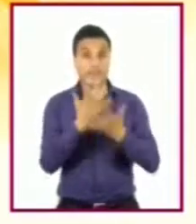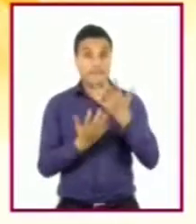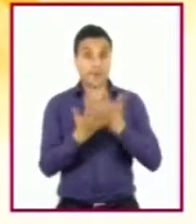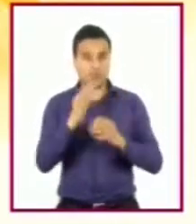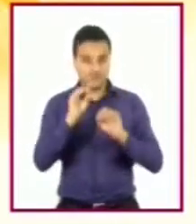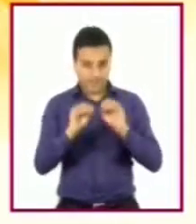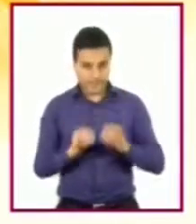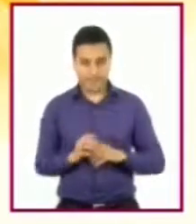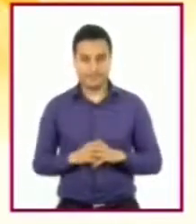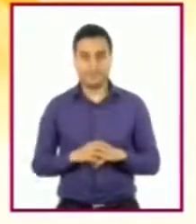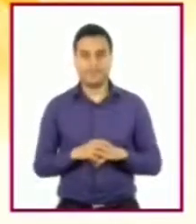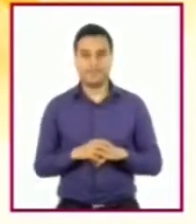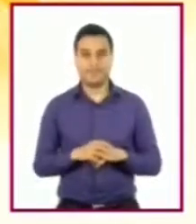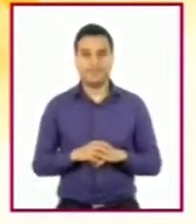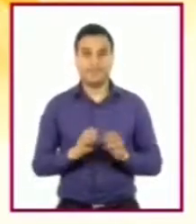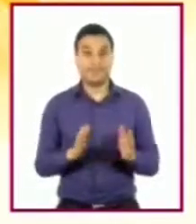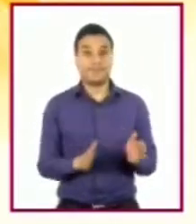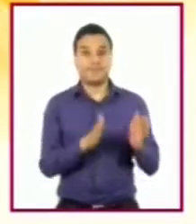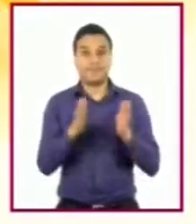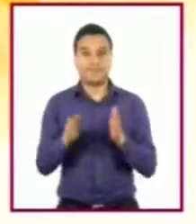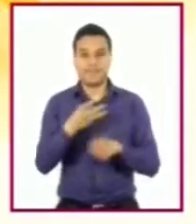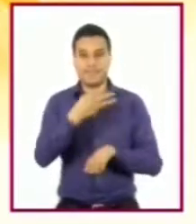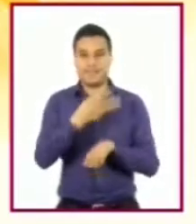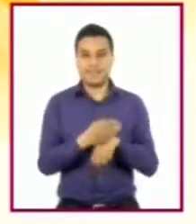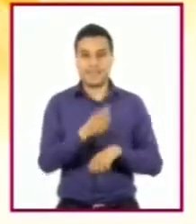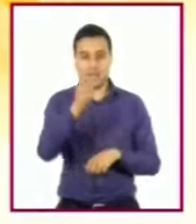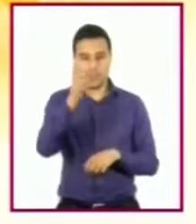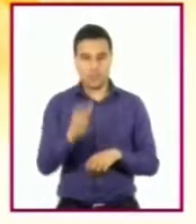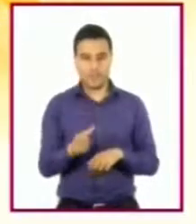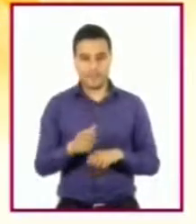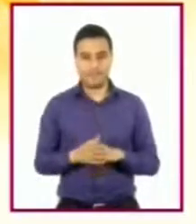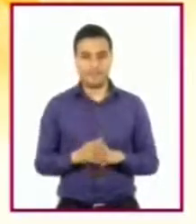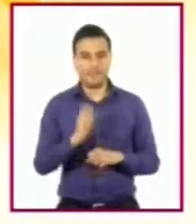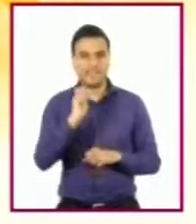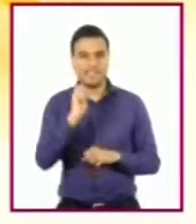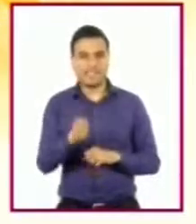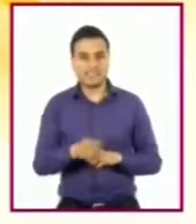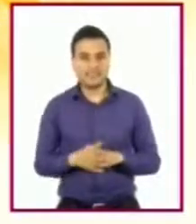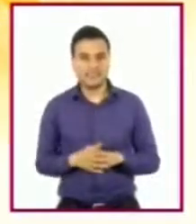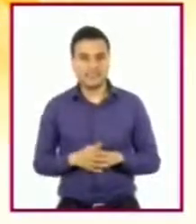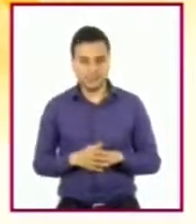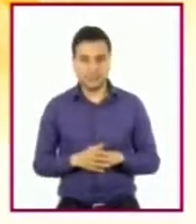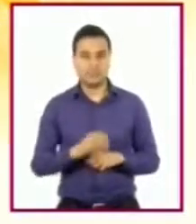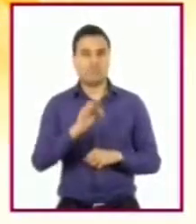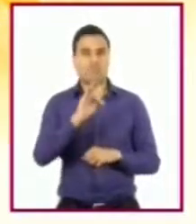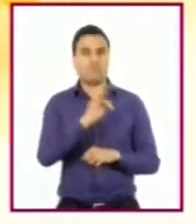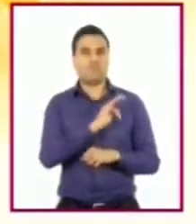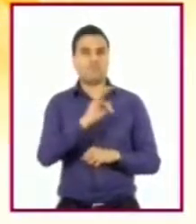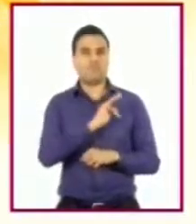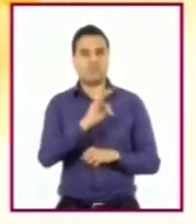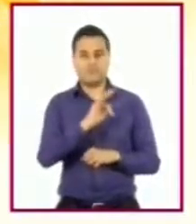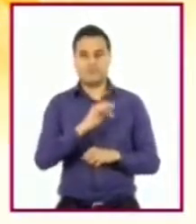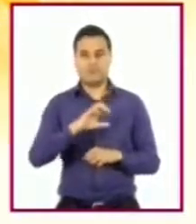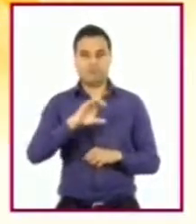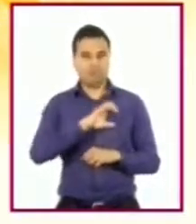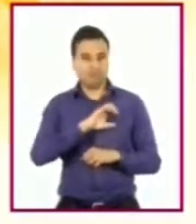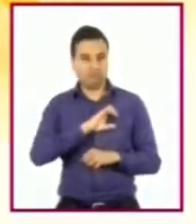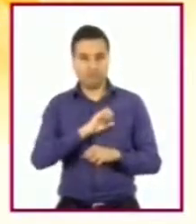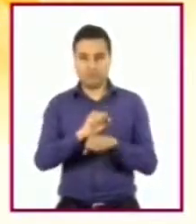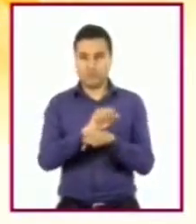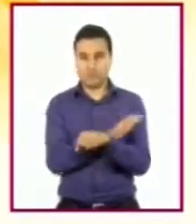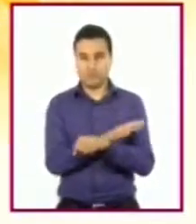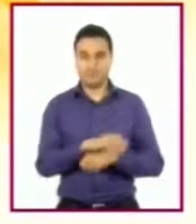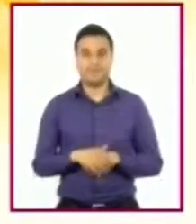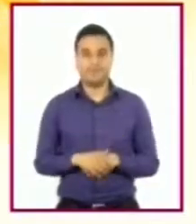En la tercera columna se incluyen capacidades afectivas o emocionales, por